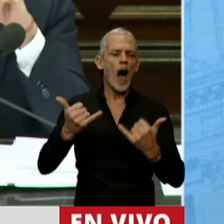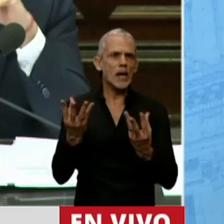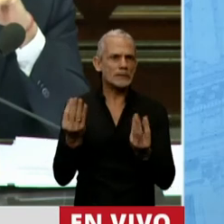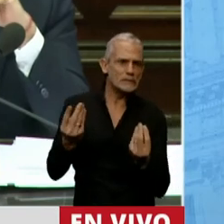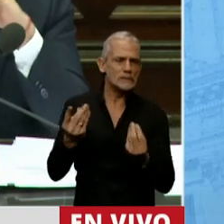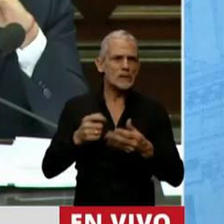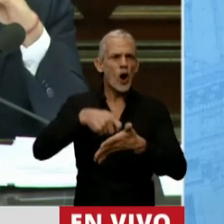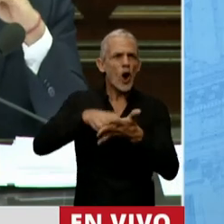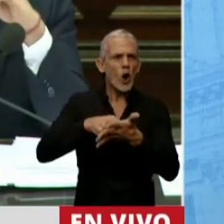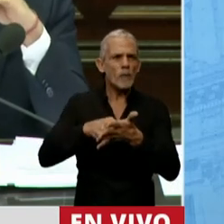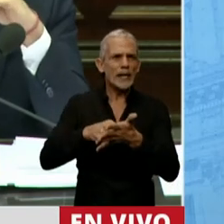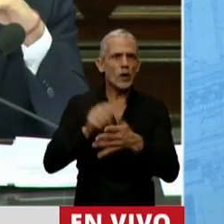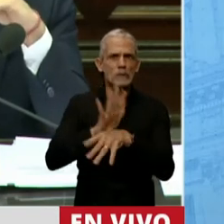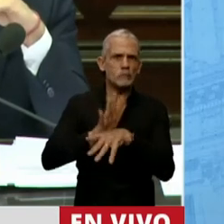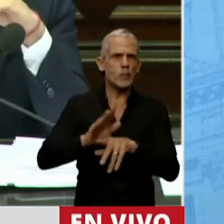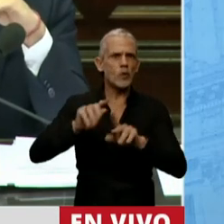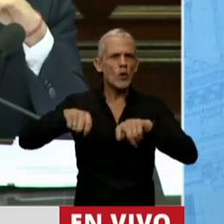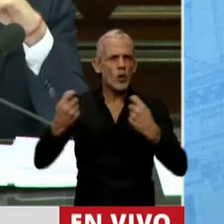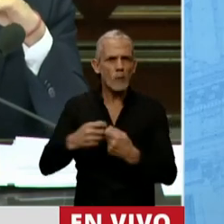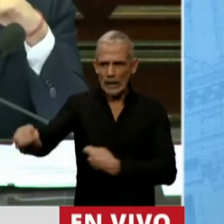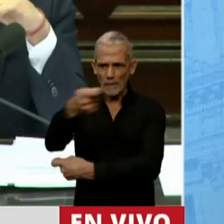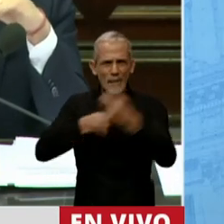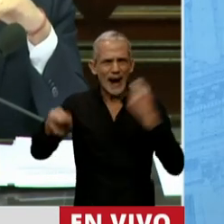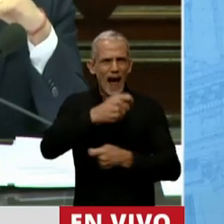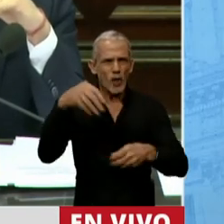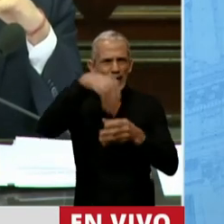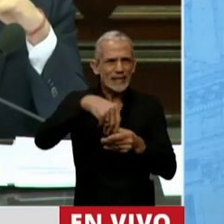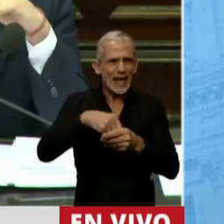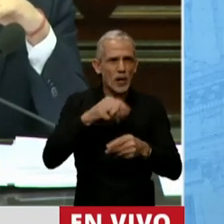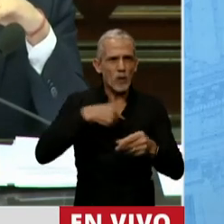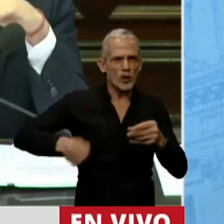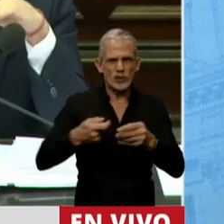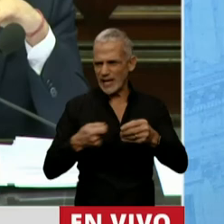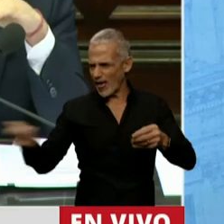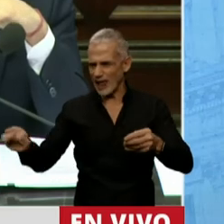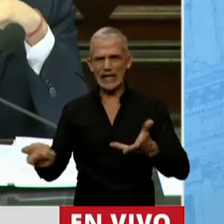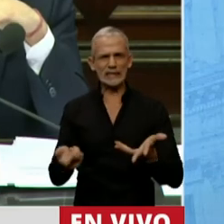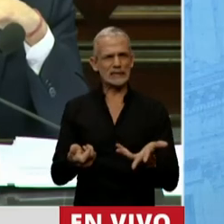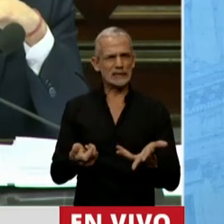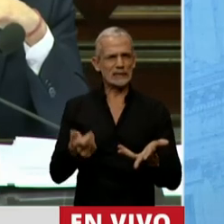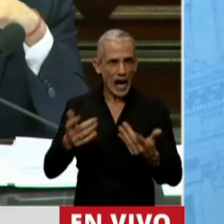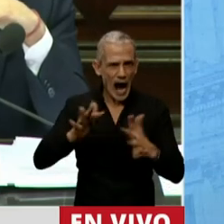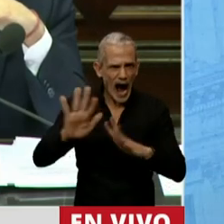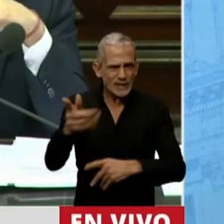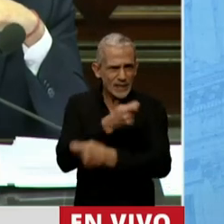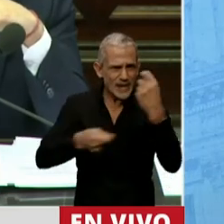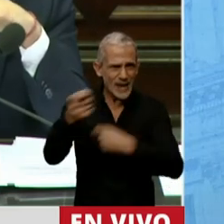ese convenio rompa el mercado interno de producción y nuevamente se fume la posibilidad de la Argentina de abrir un mercado.